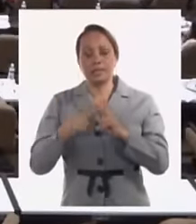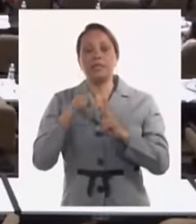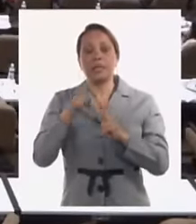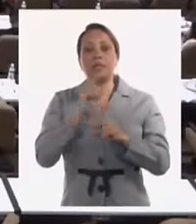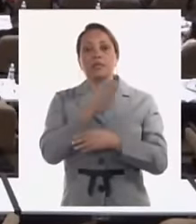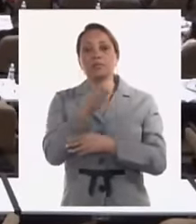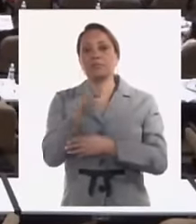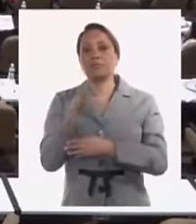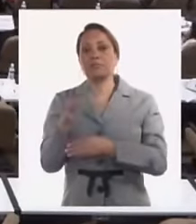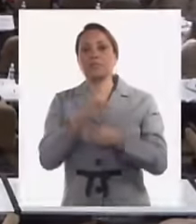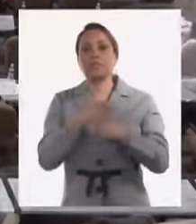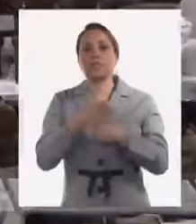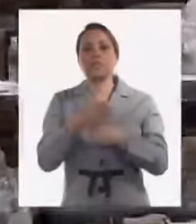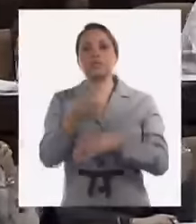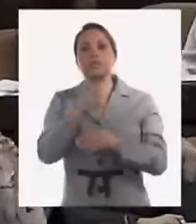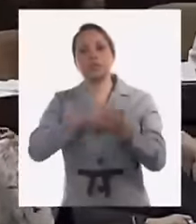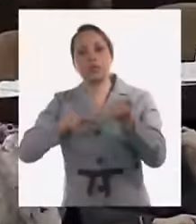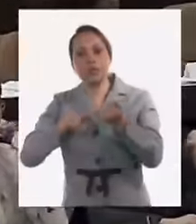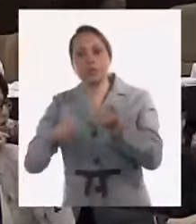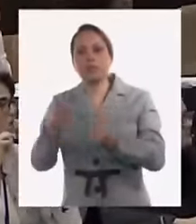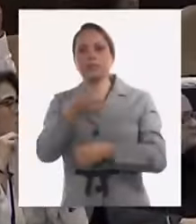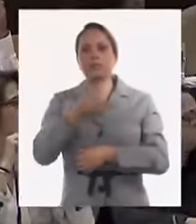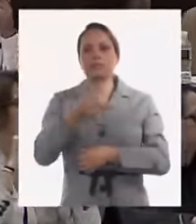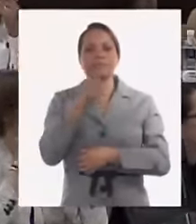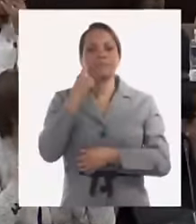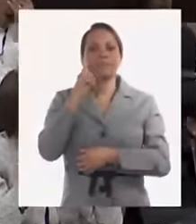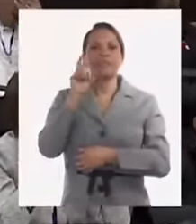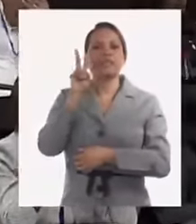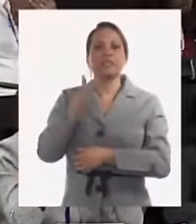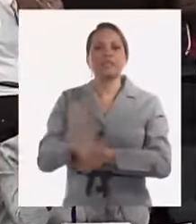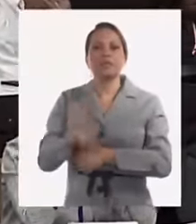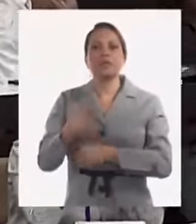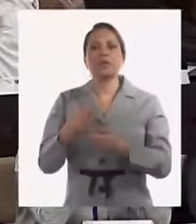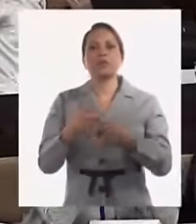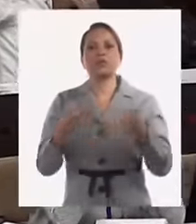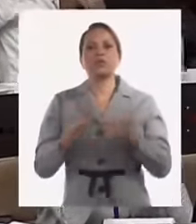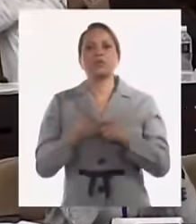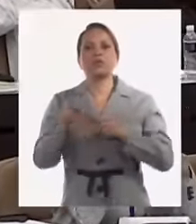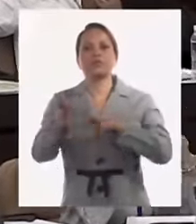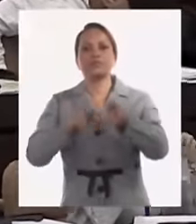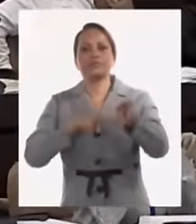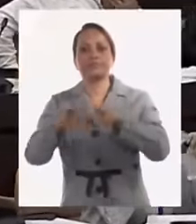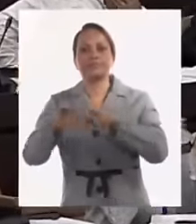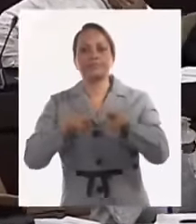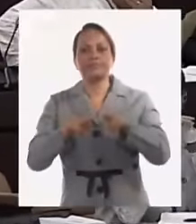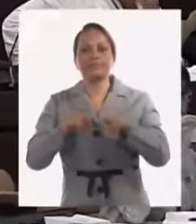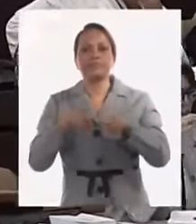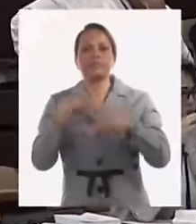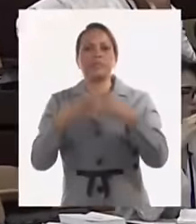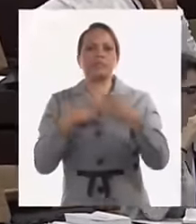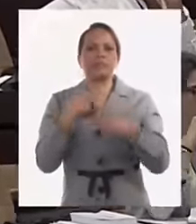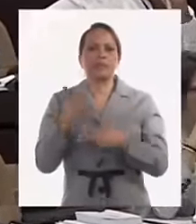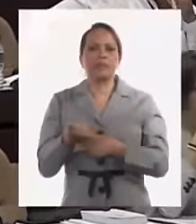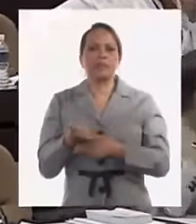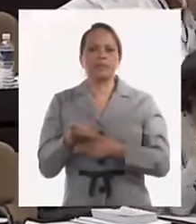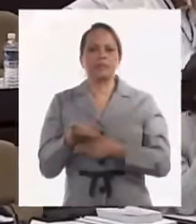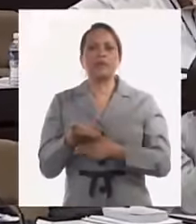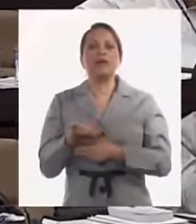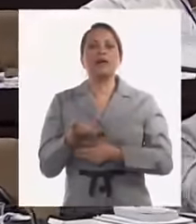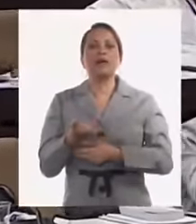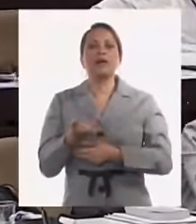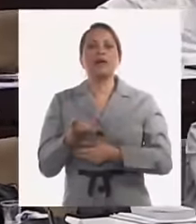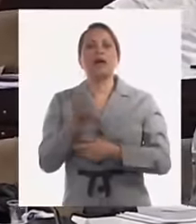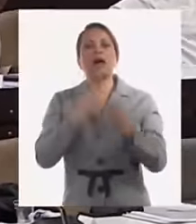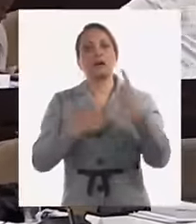a revisar los consejos de la administración consejos que es lo que han analizado olímpicamente hay